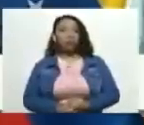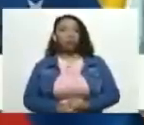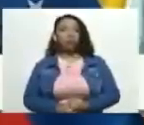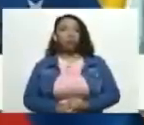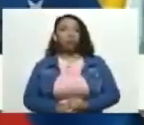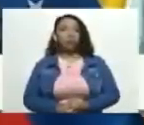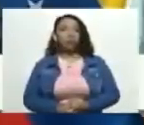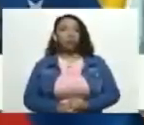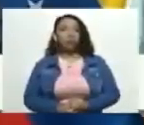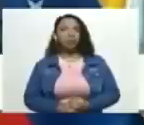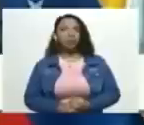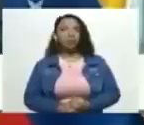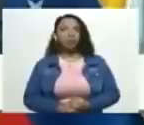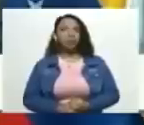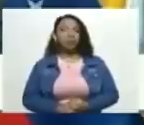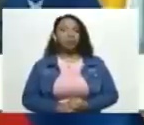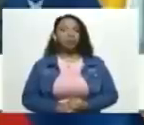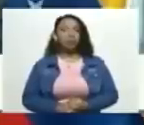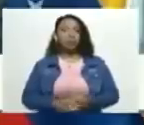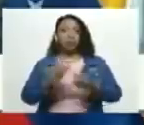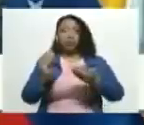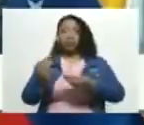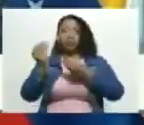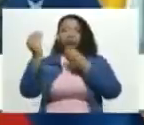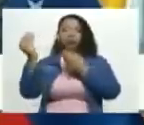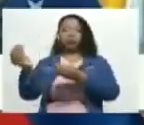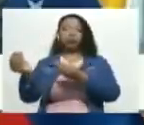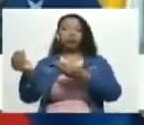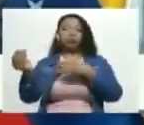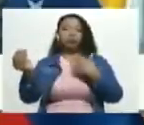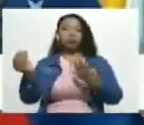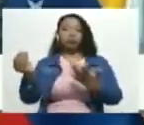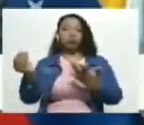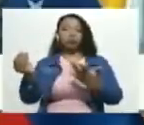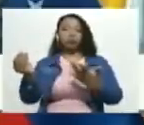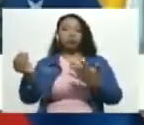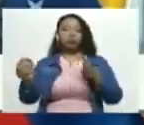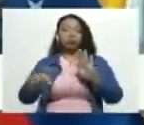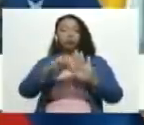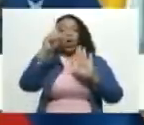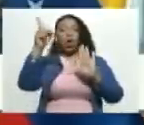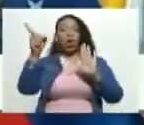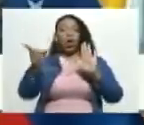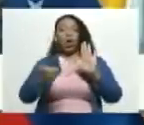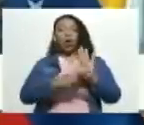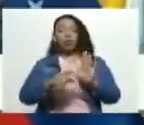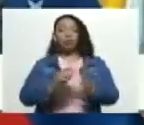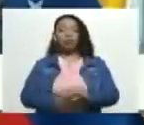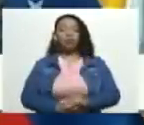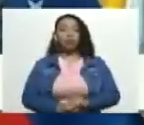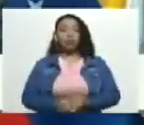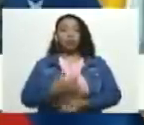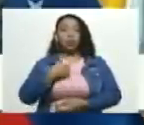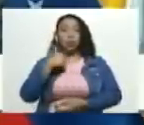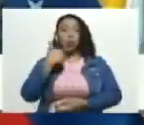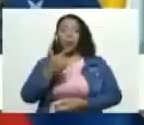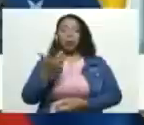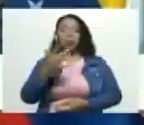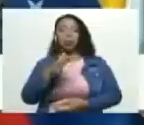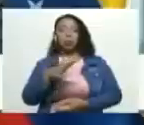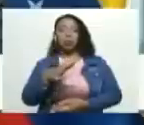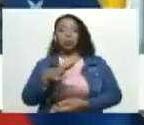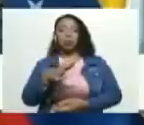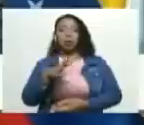han le han dado un total yo diría han